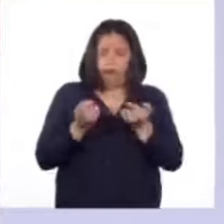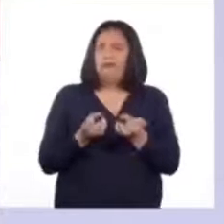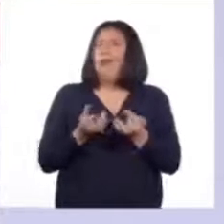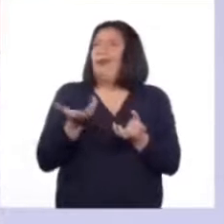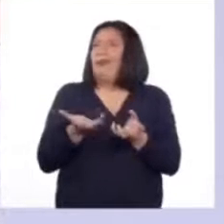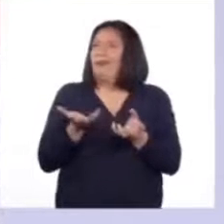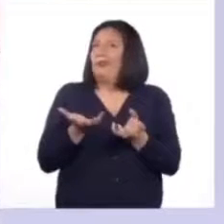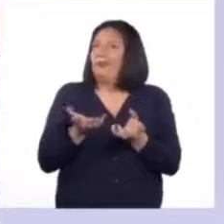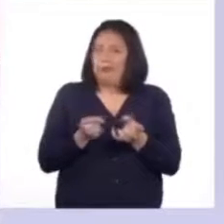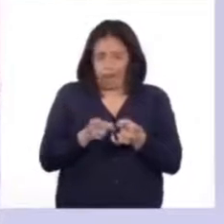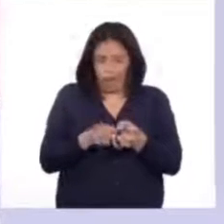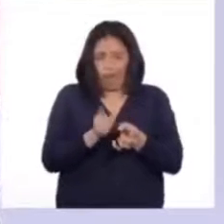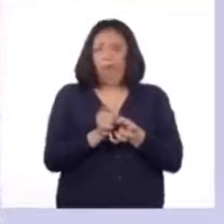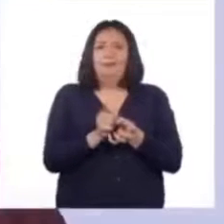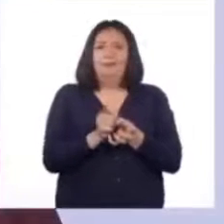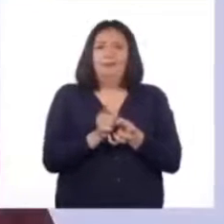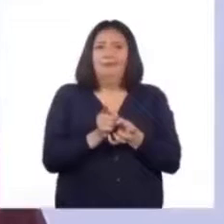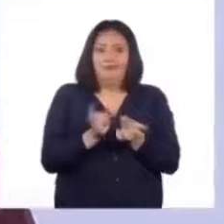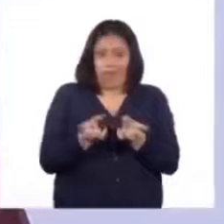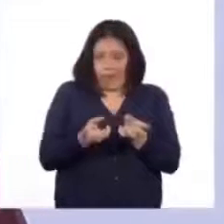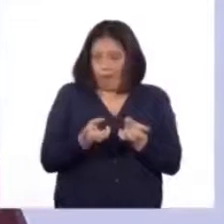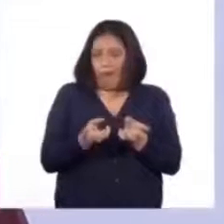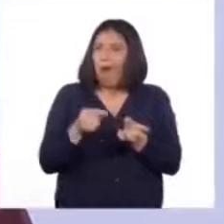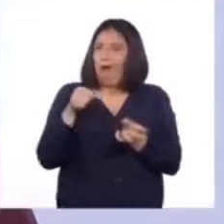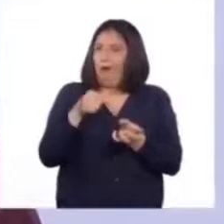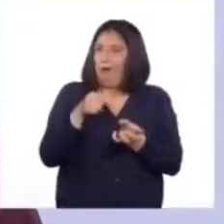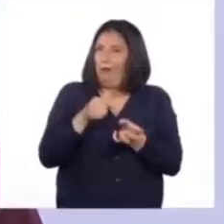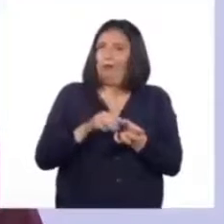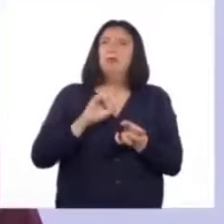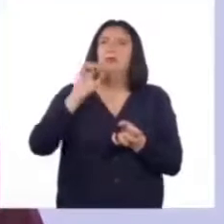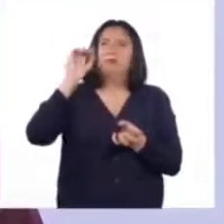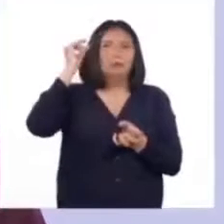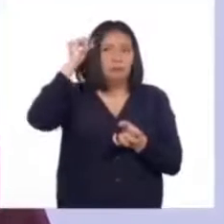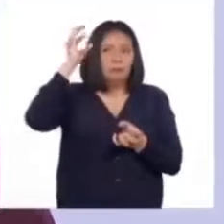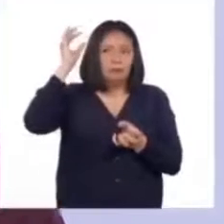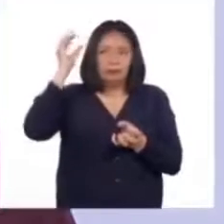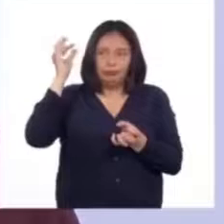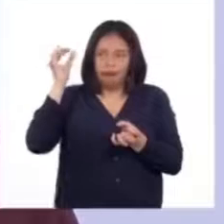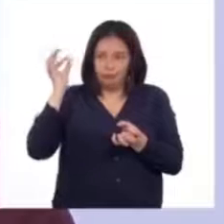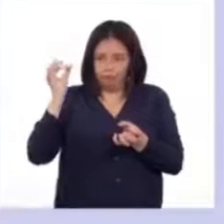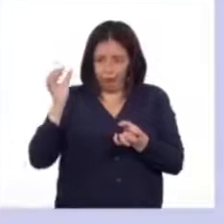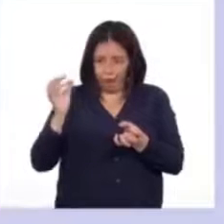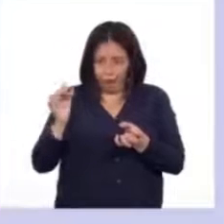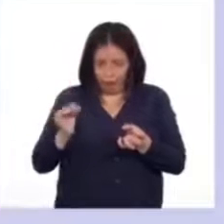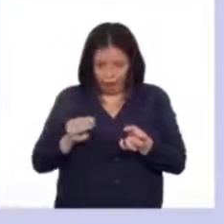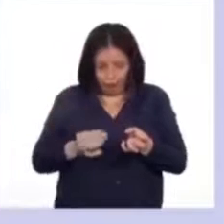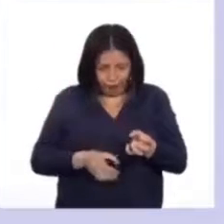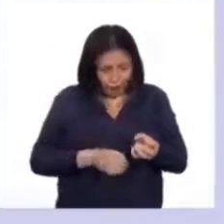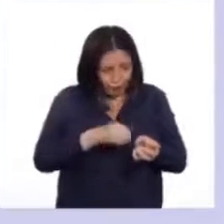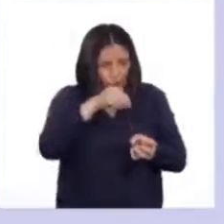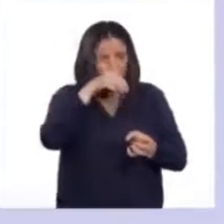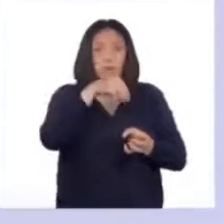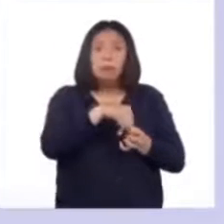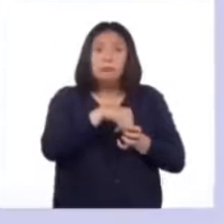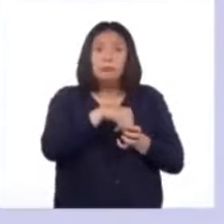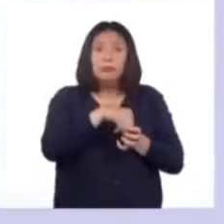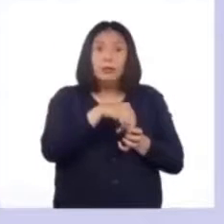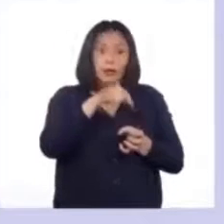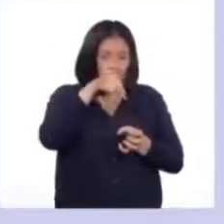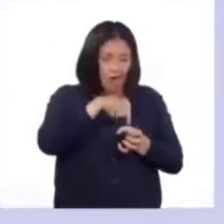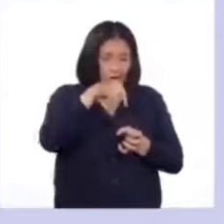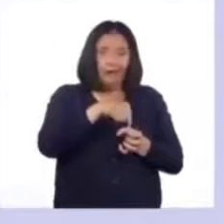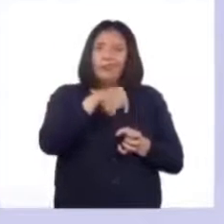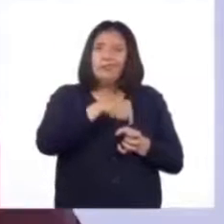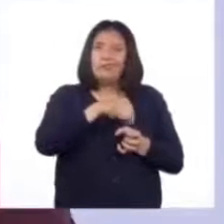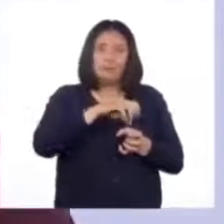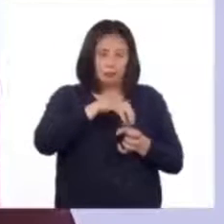encuentran a ambos lados del pene. Cuando las hormonas producidas por la glándula pituitaria llegan a los testículos, estas